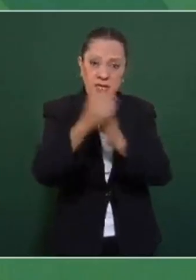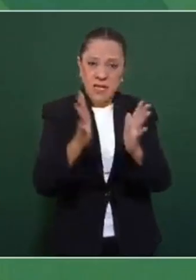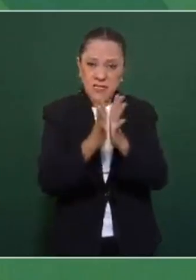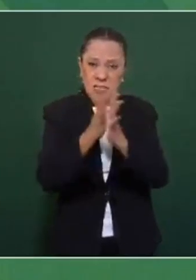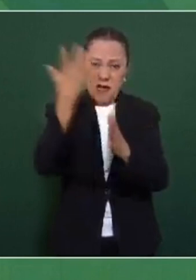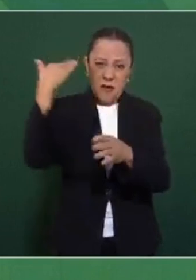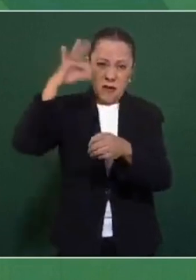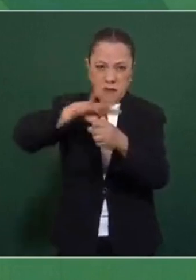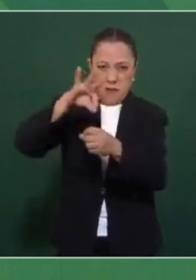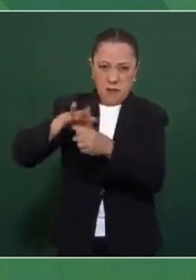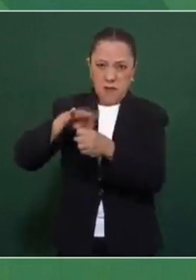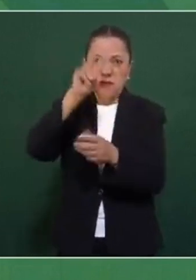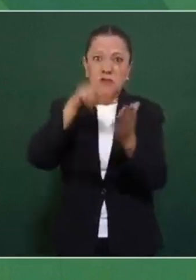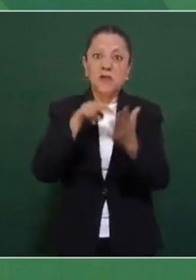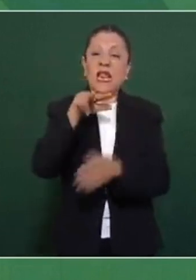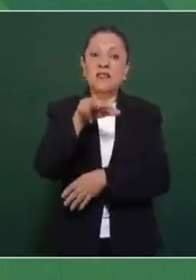en el 18